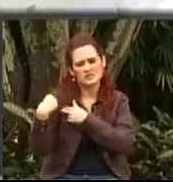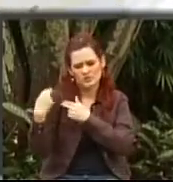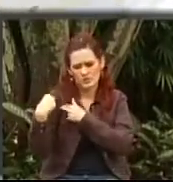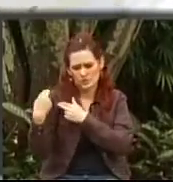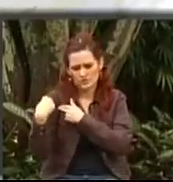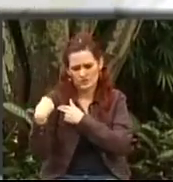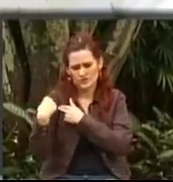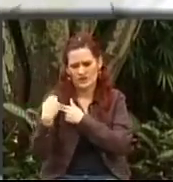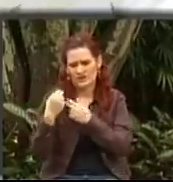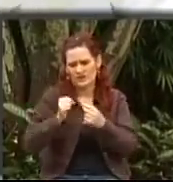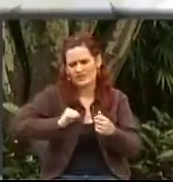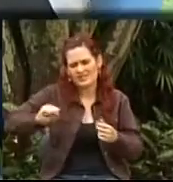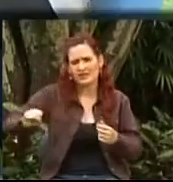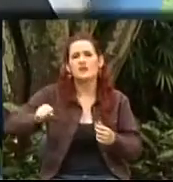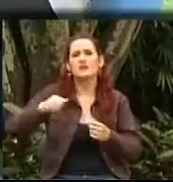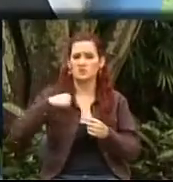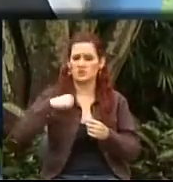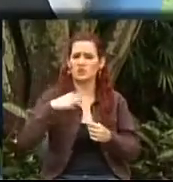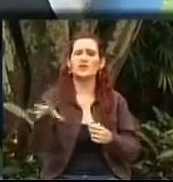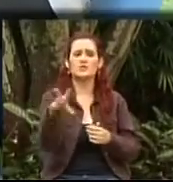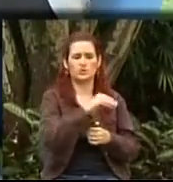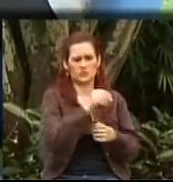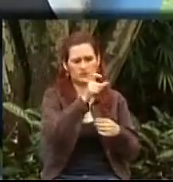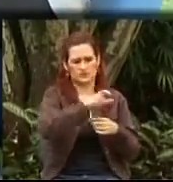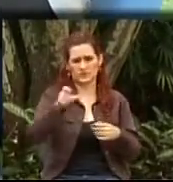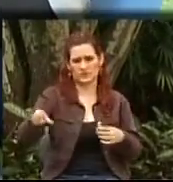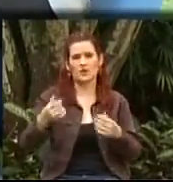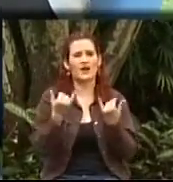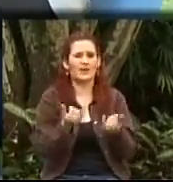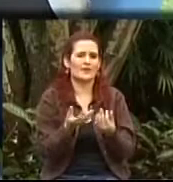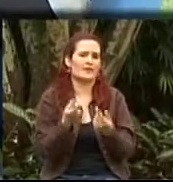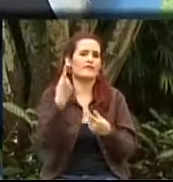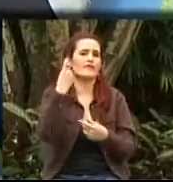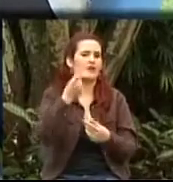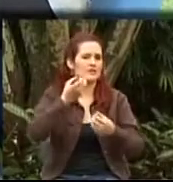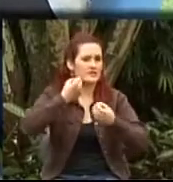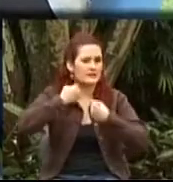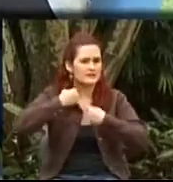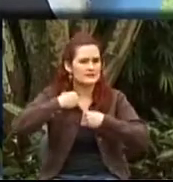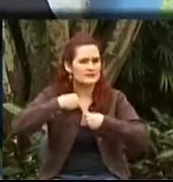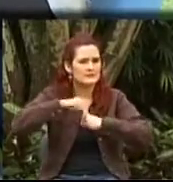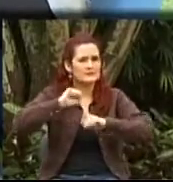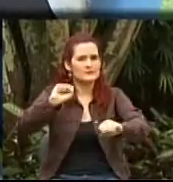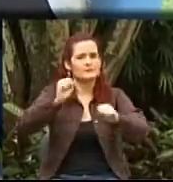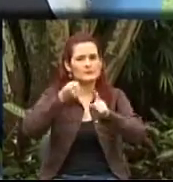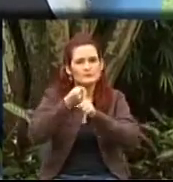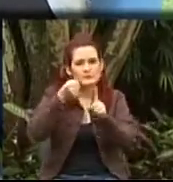dices tú, no se están respetando y que precisamente se estigmatiza a estas personas.